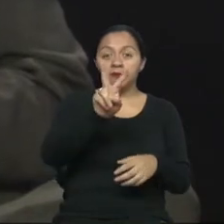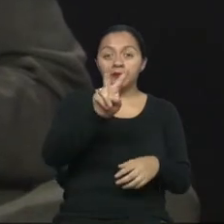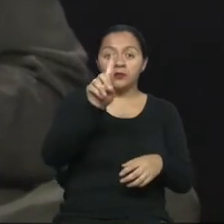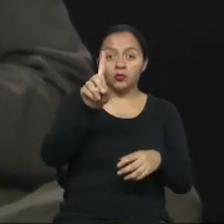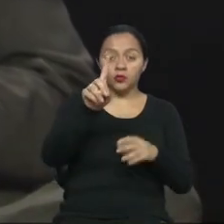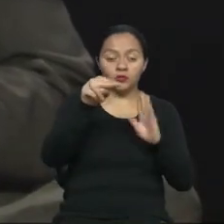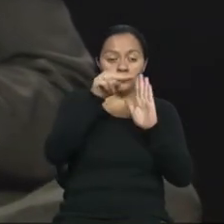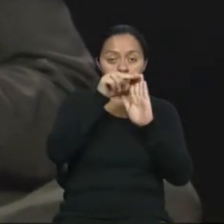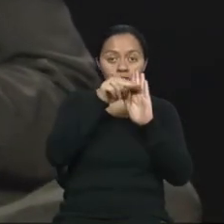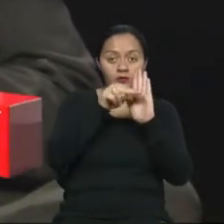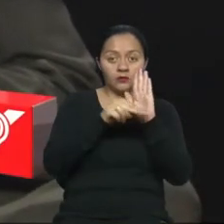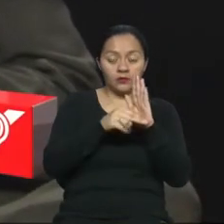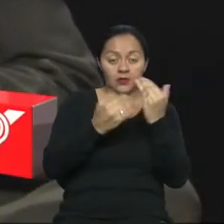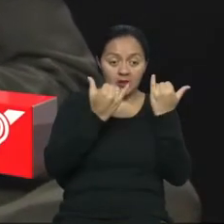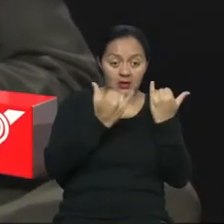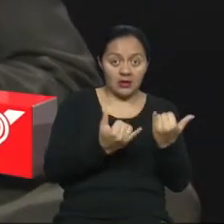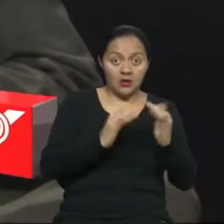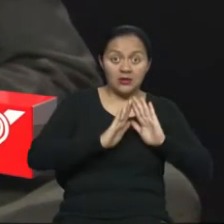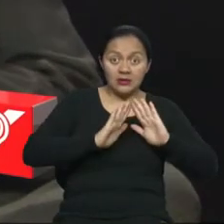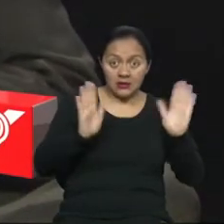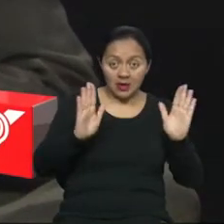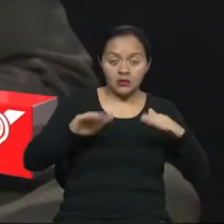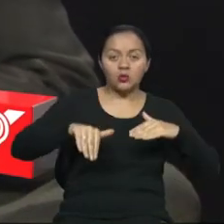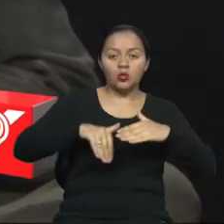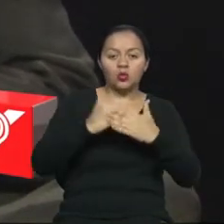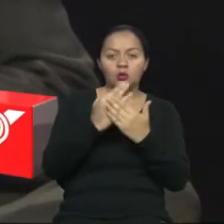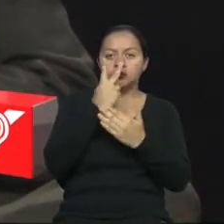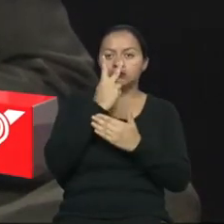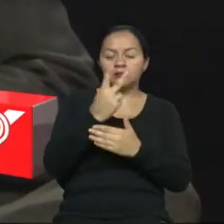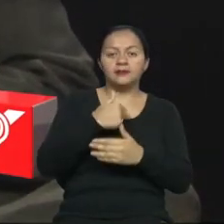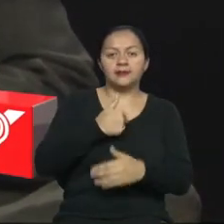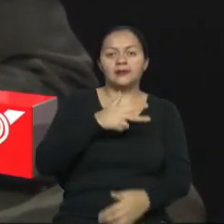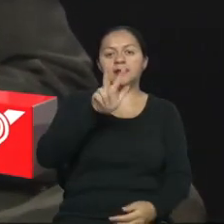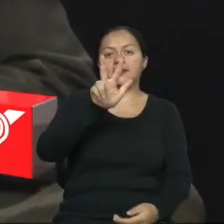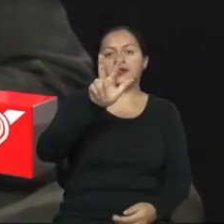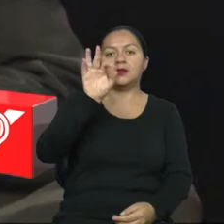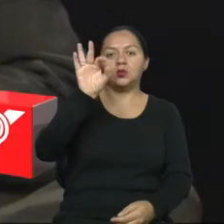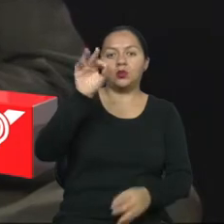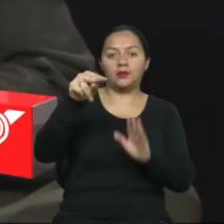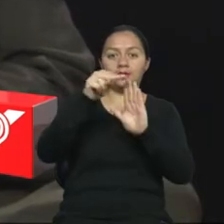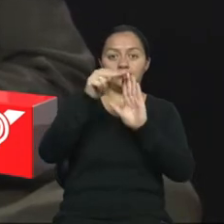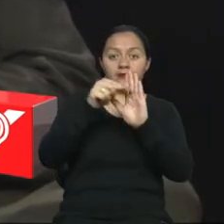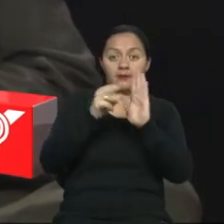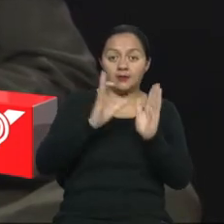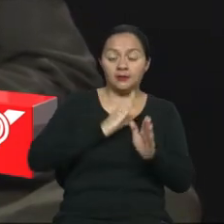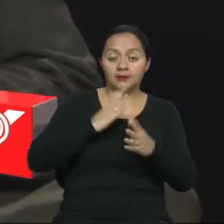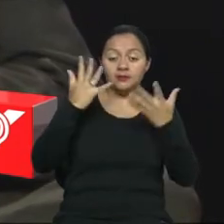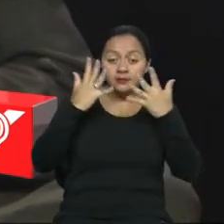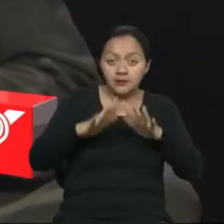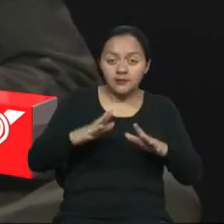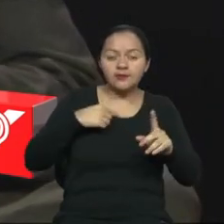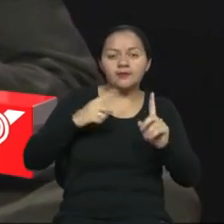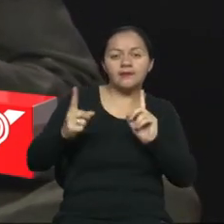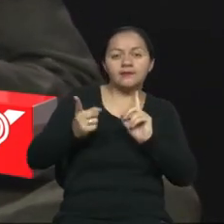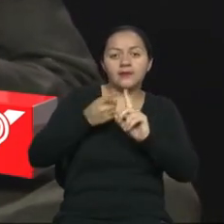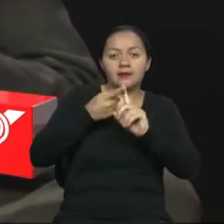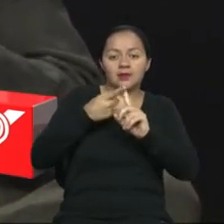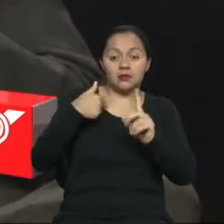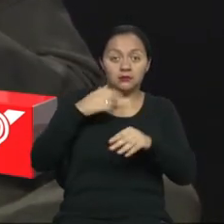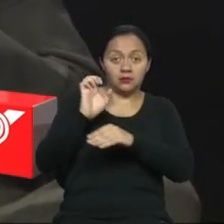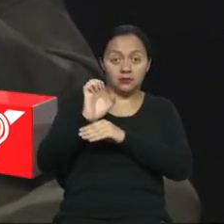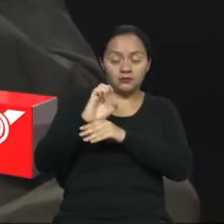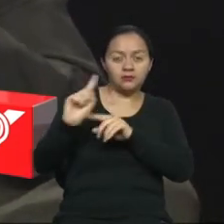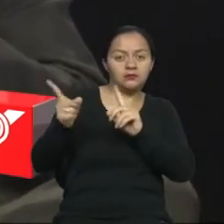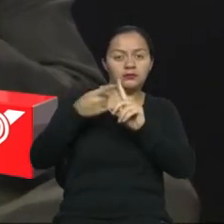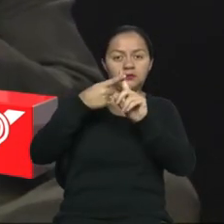actualizadas y en la actualidad con las nuevas normas tenemos 39 normas técnicas. Somos de los primeros países en tener